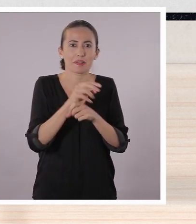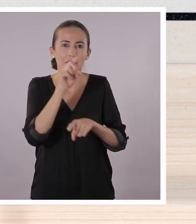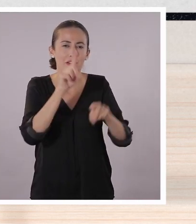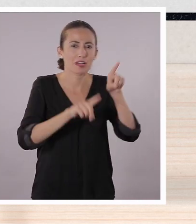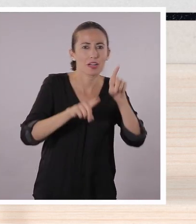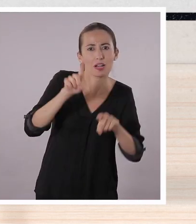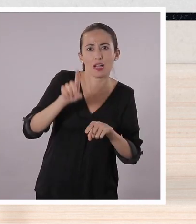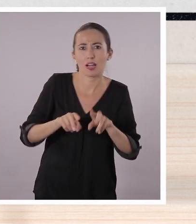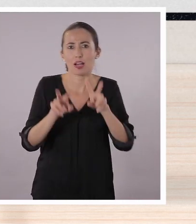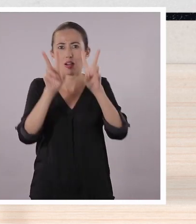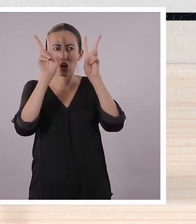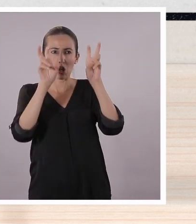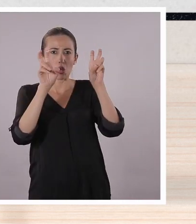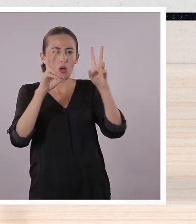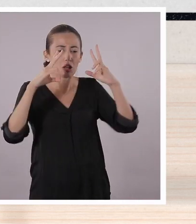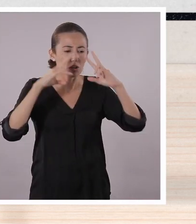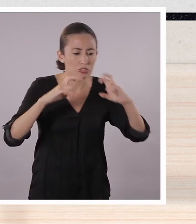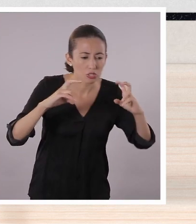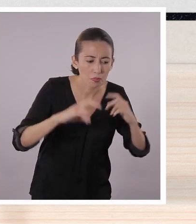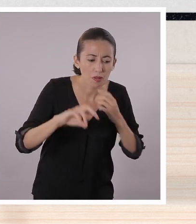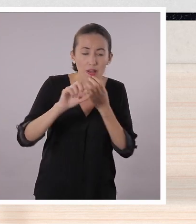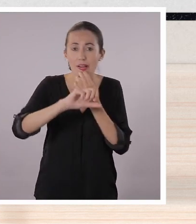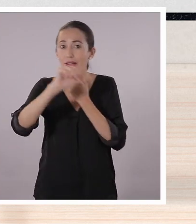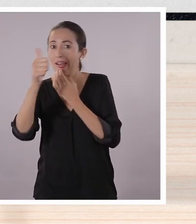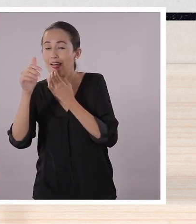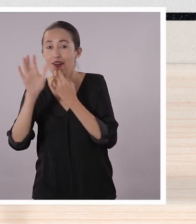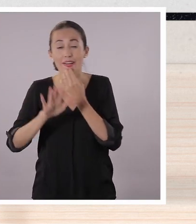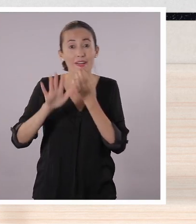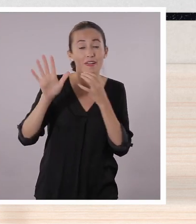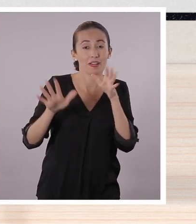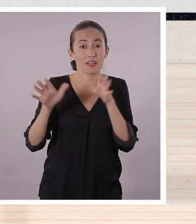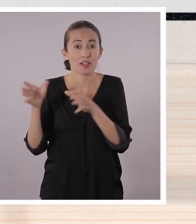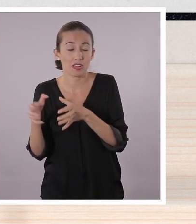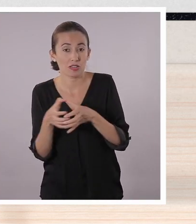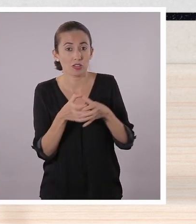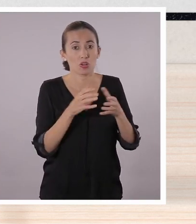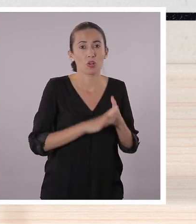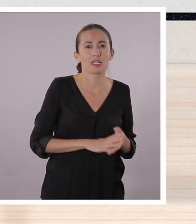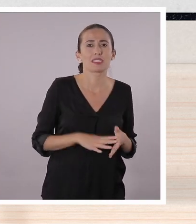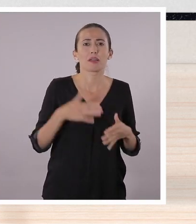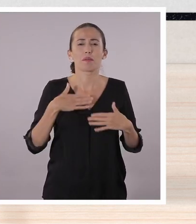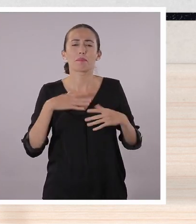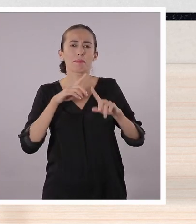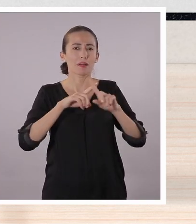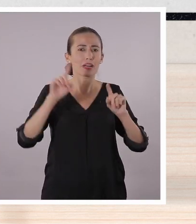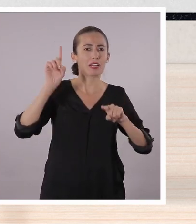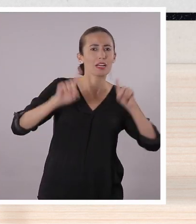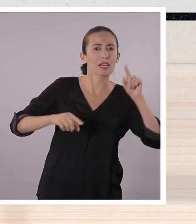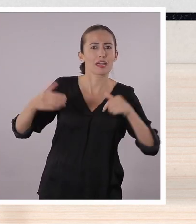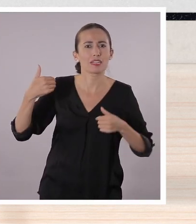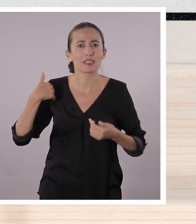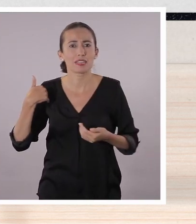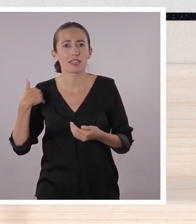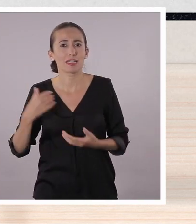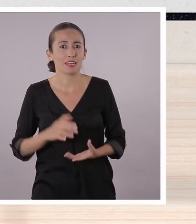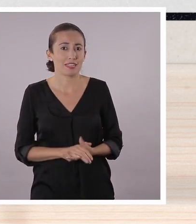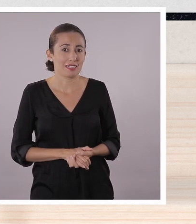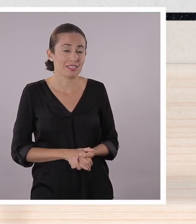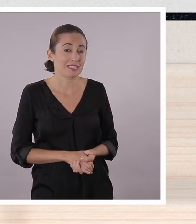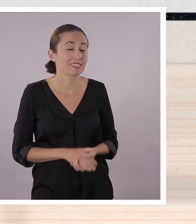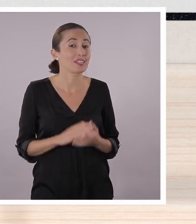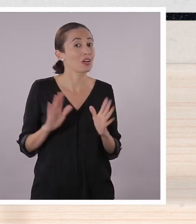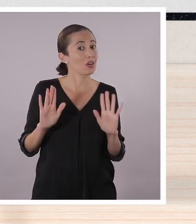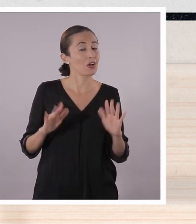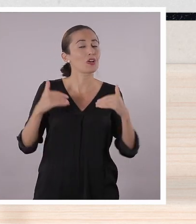tengo algunos temas investigados ya, otros me faltan un poquito. Pero tengo dudas y preguntas todavía.